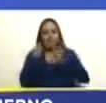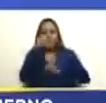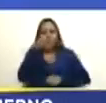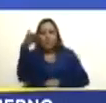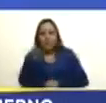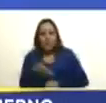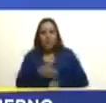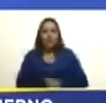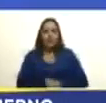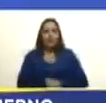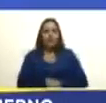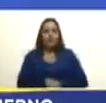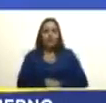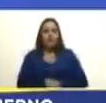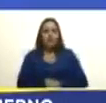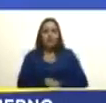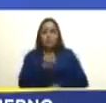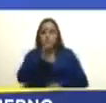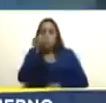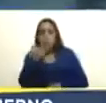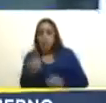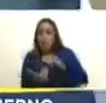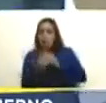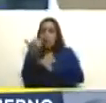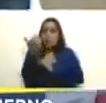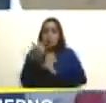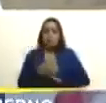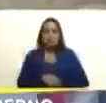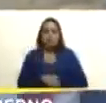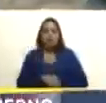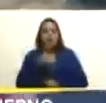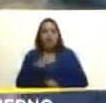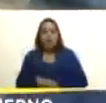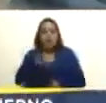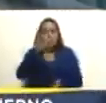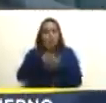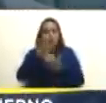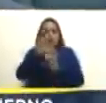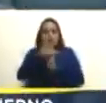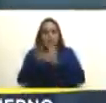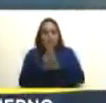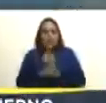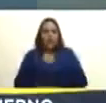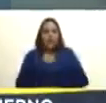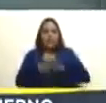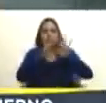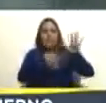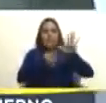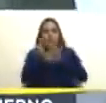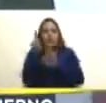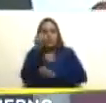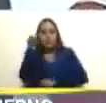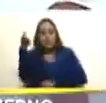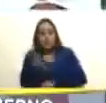bastante alto el referéndum para aprobar la constitución 71%